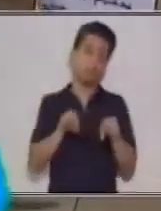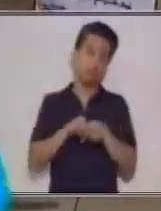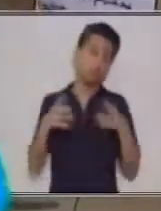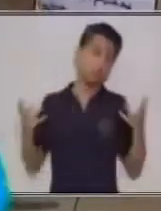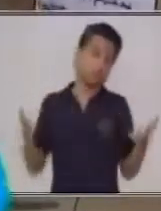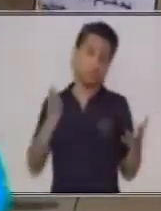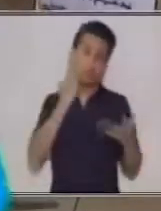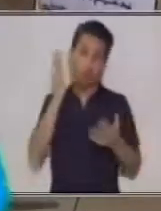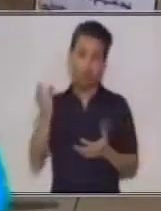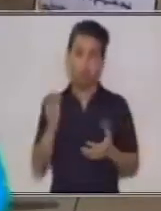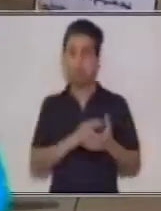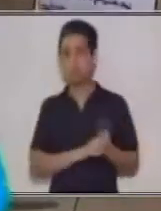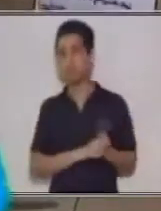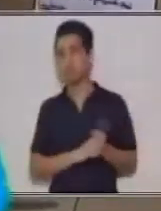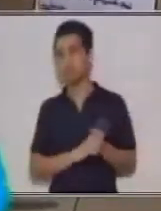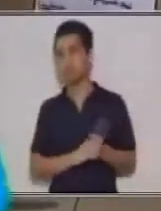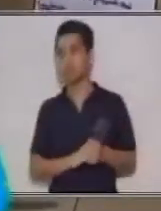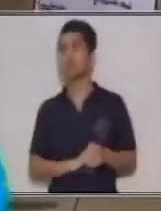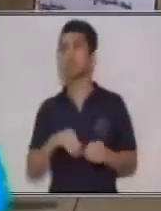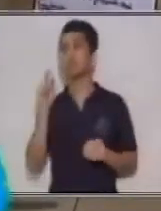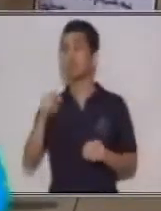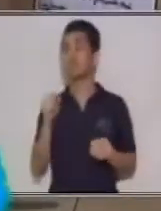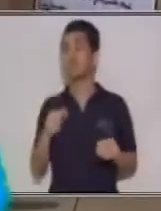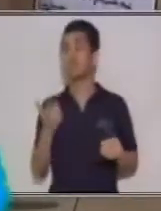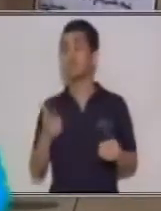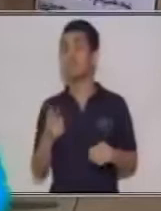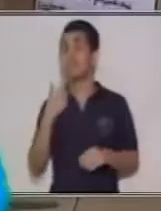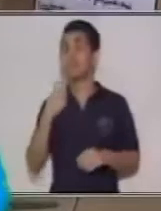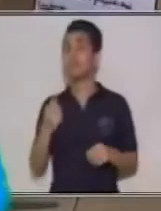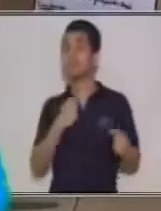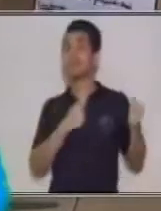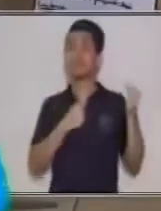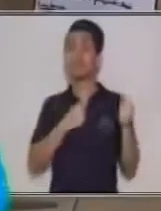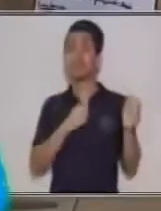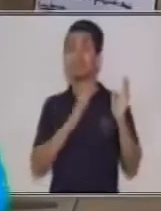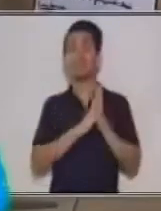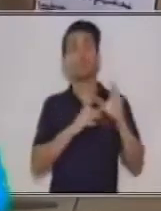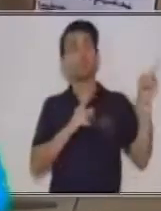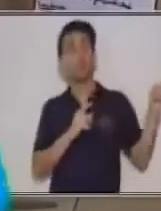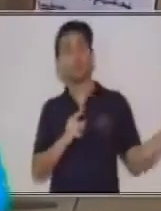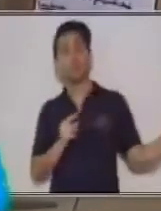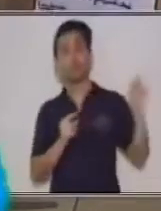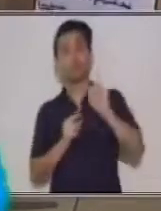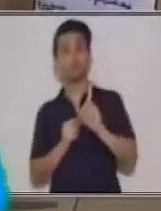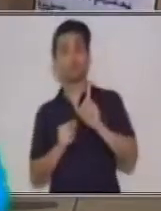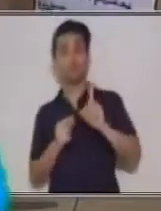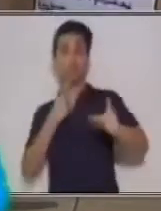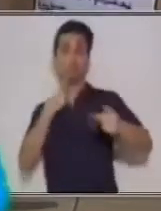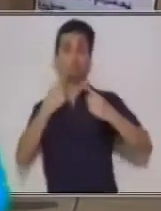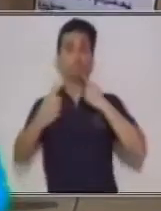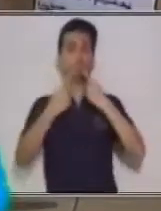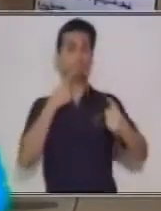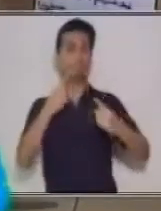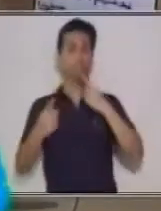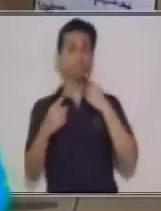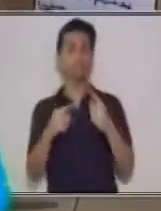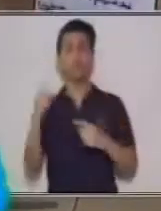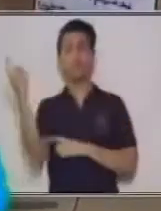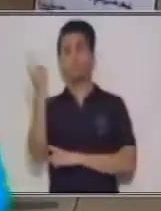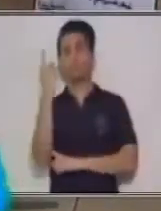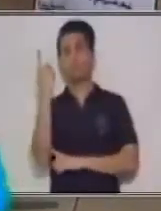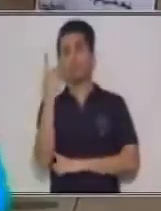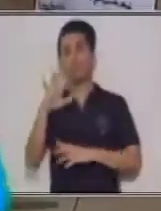abuelitos. El organizador de la fiesta te solicita que des un discurso sobre lo importante que es